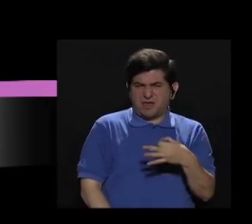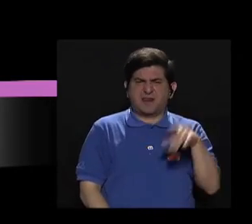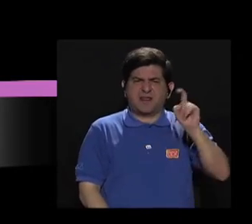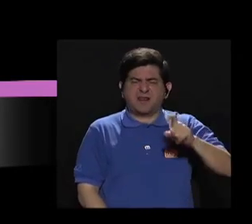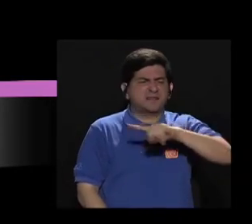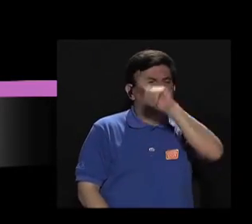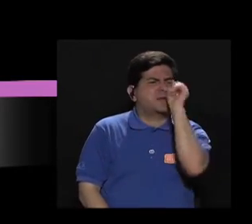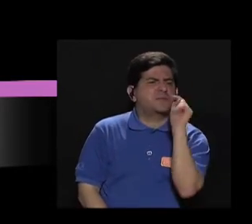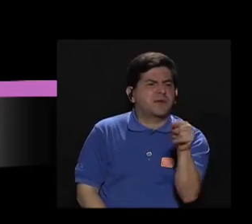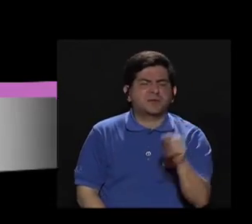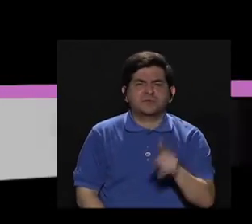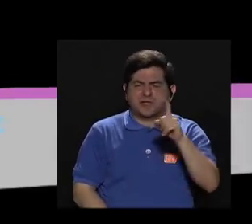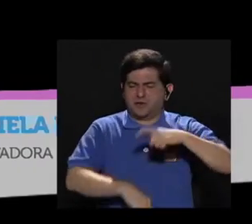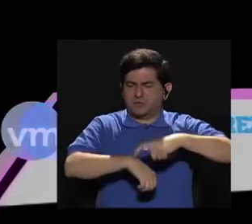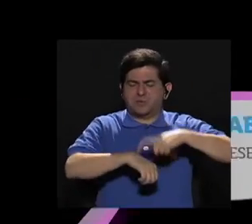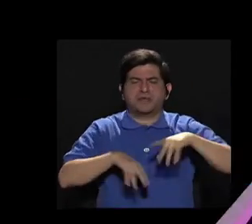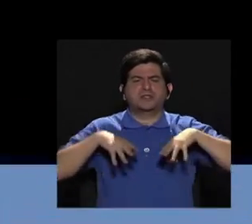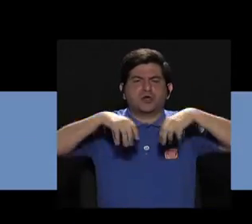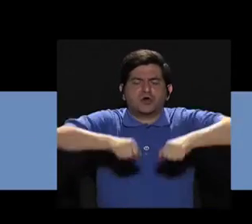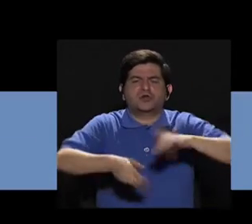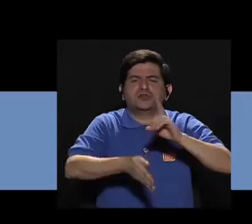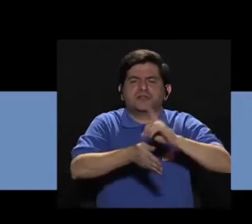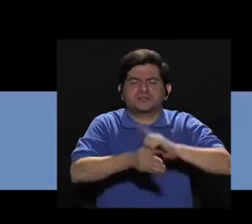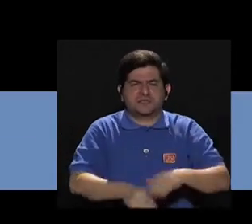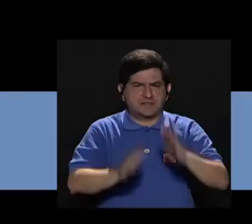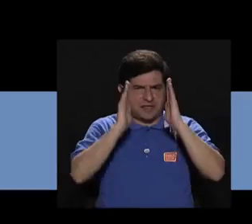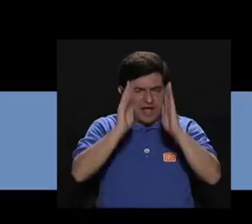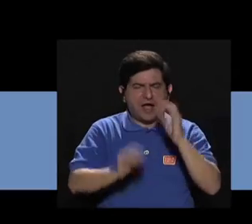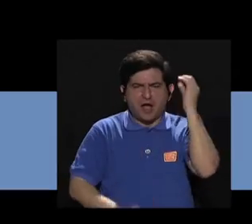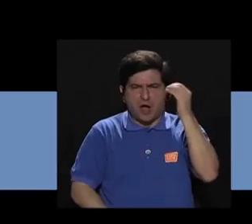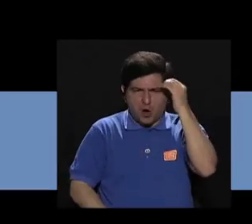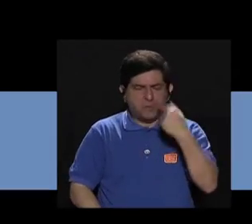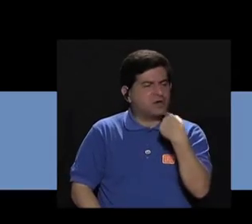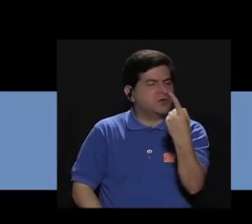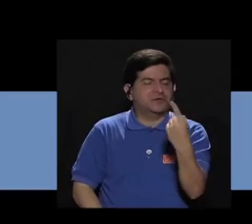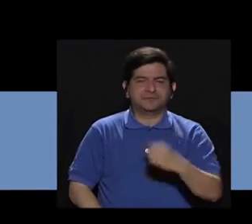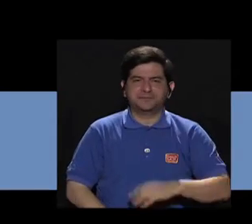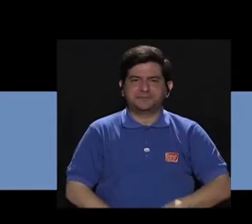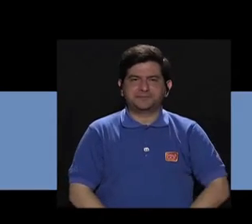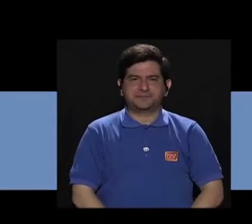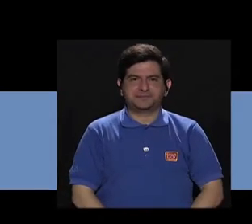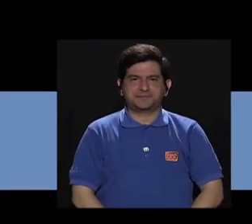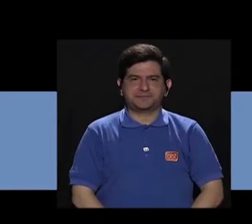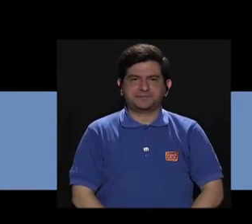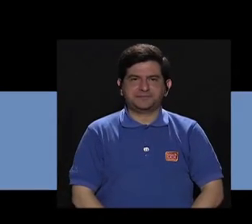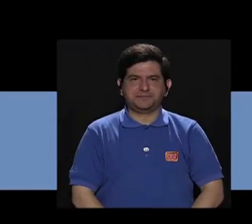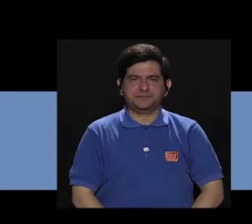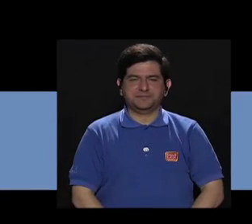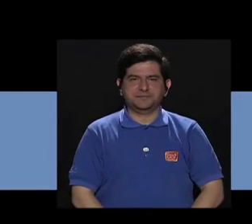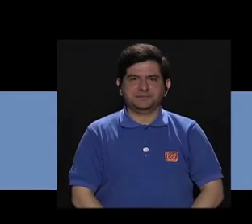a qué creen que debemos preguntar durante una cita médica. Escuchemos las opiniones que nos dieron.